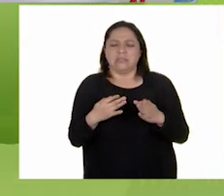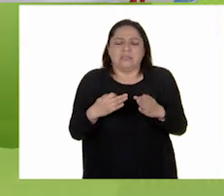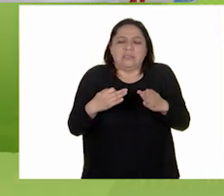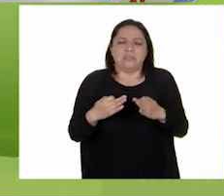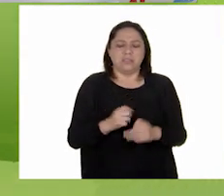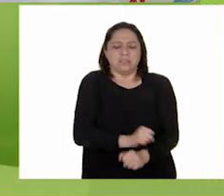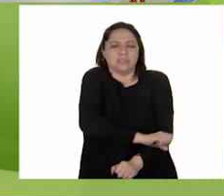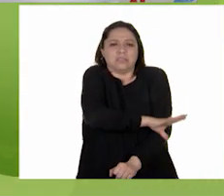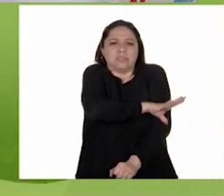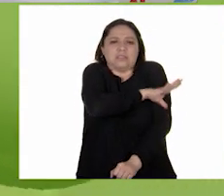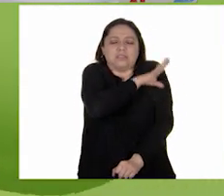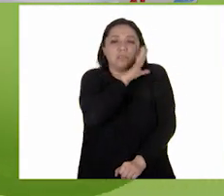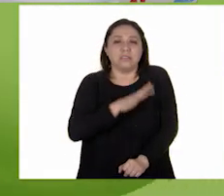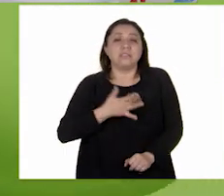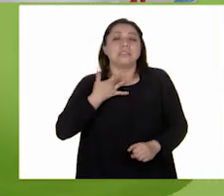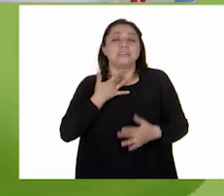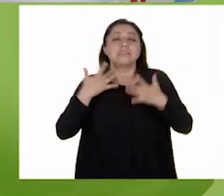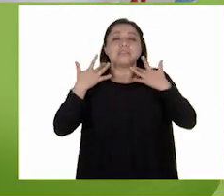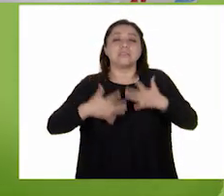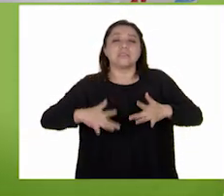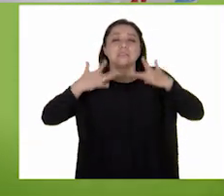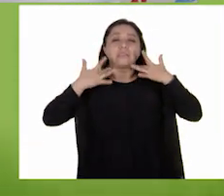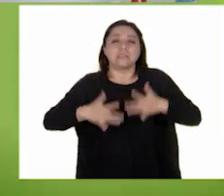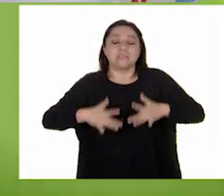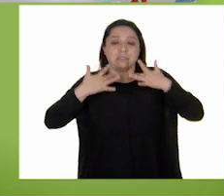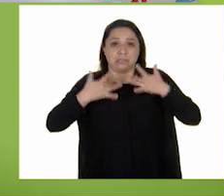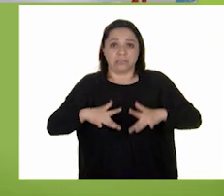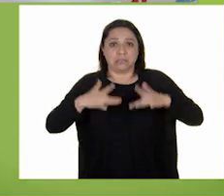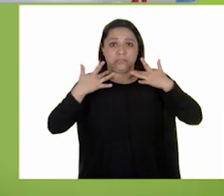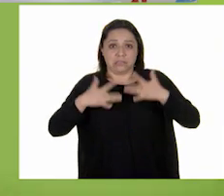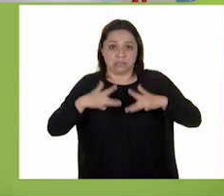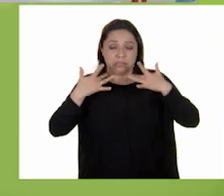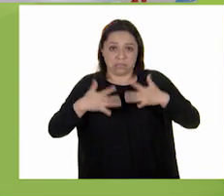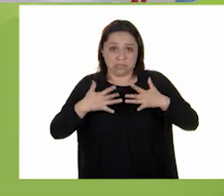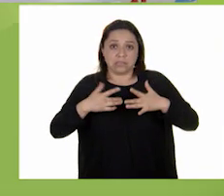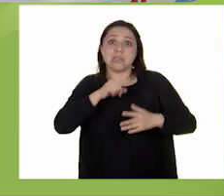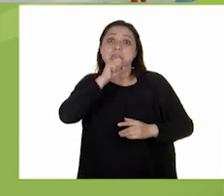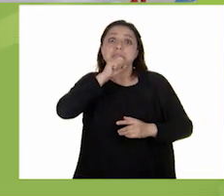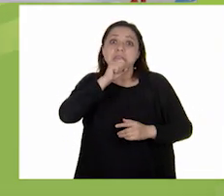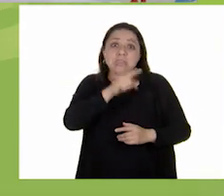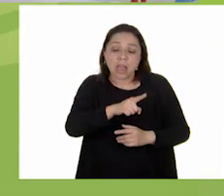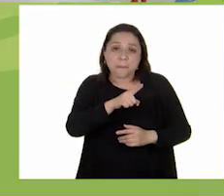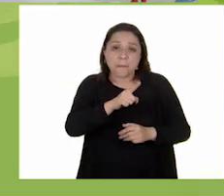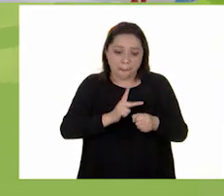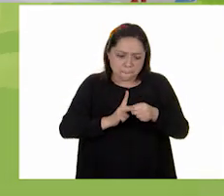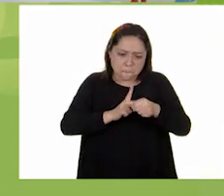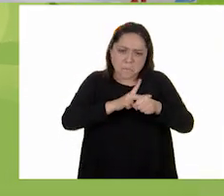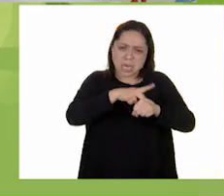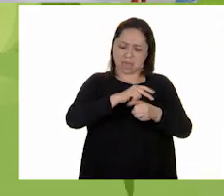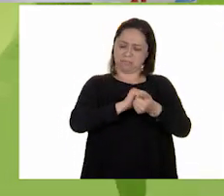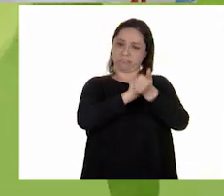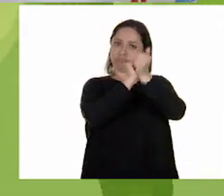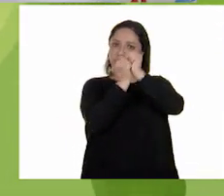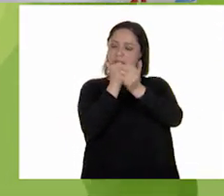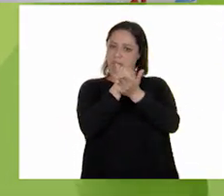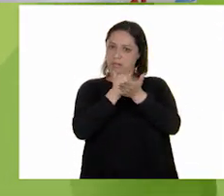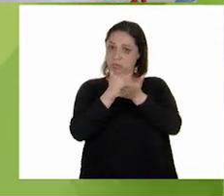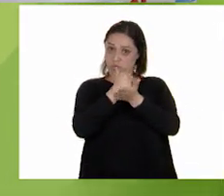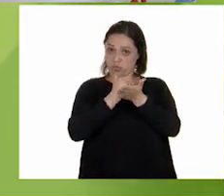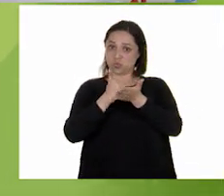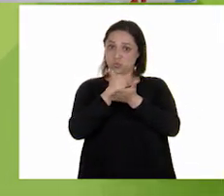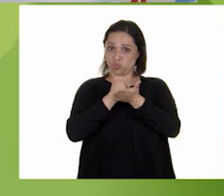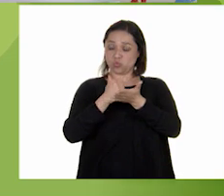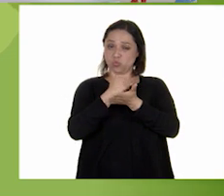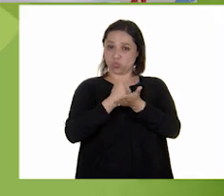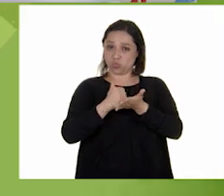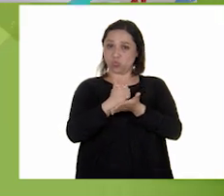garganta y algo bien interesante, coloración azulada de nuestra piel. Además, también como